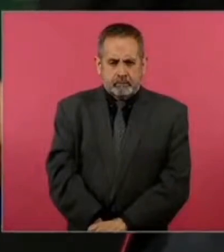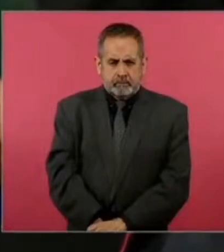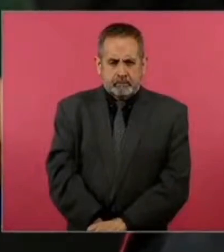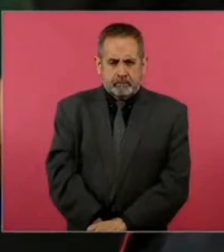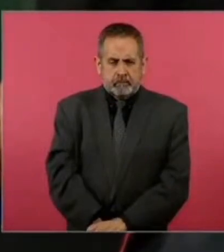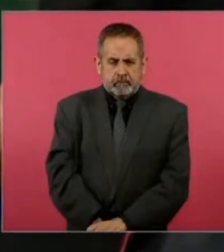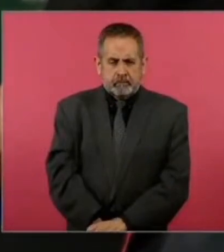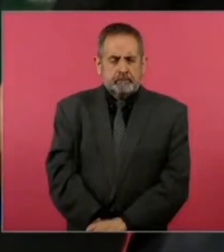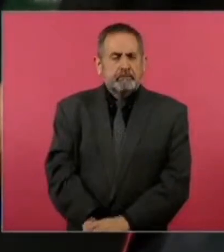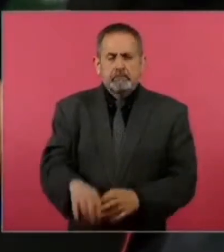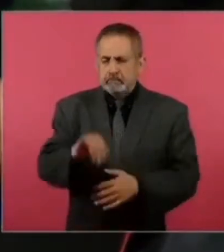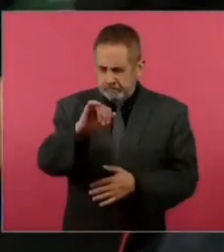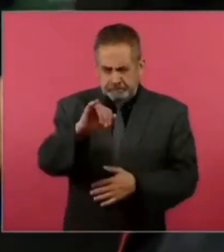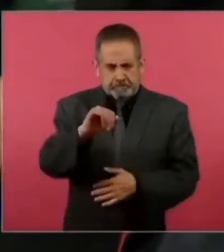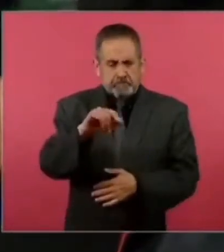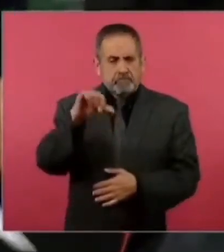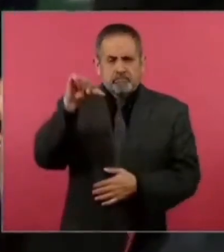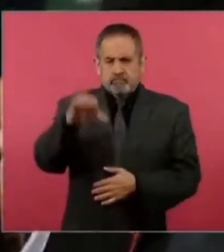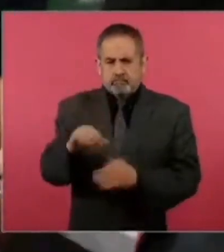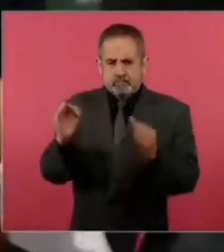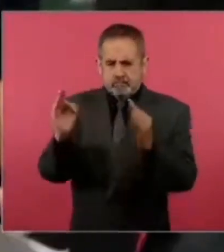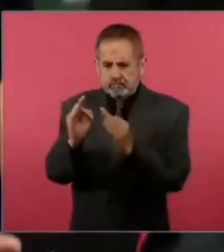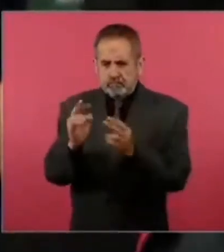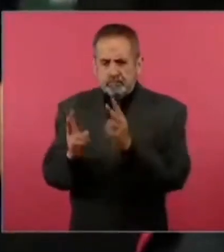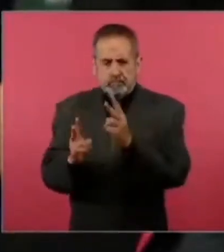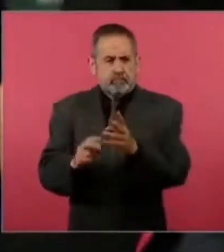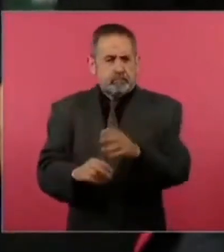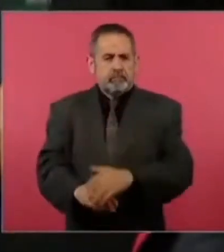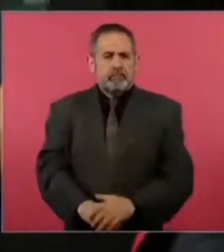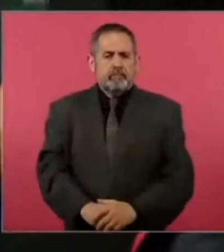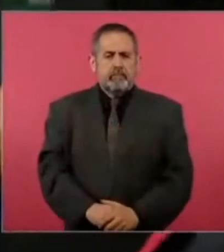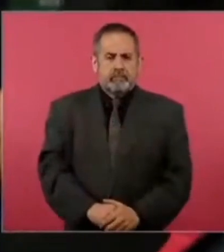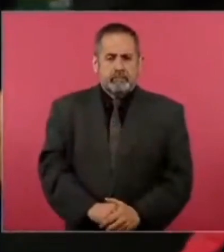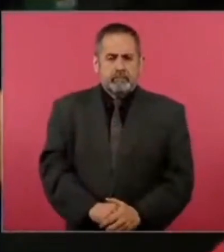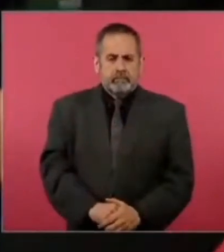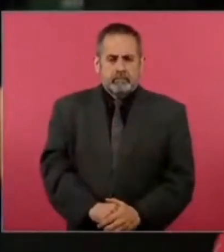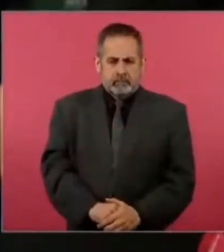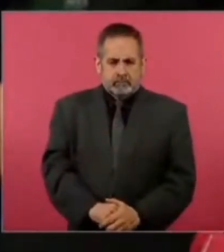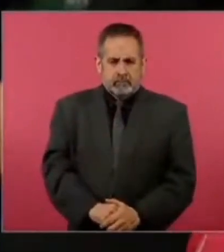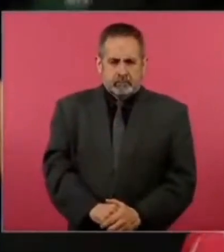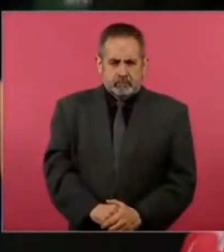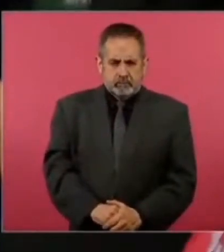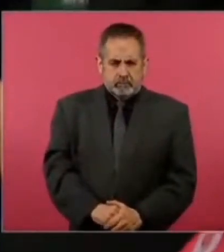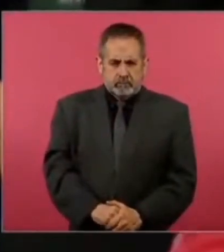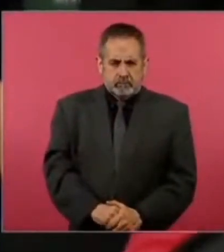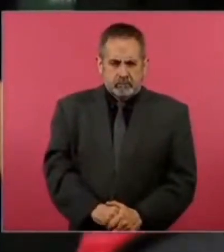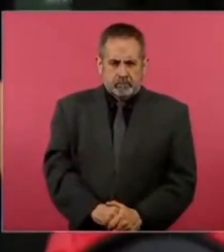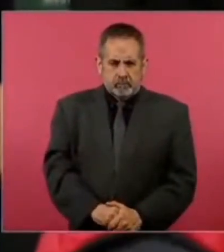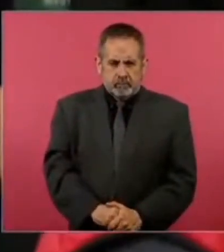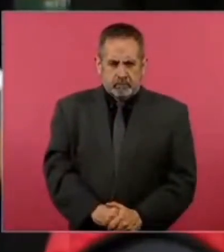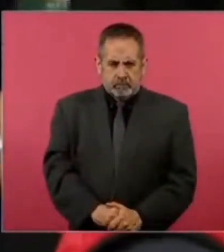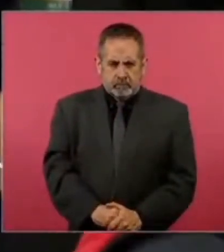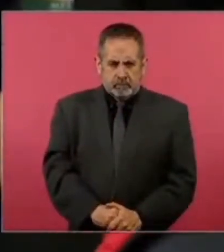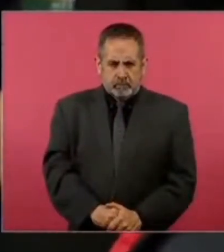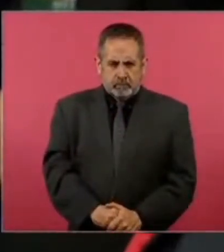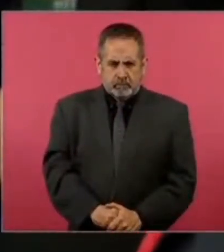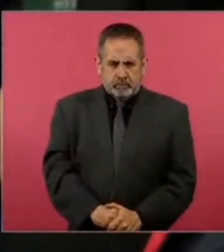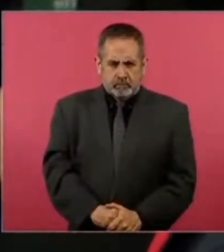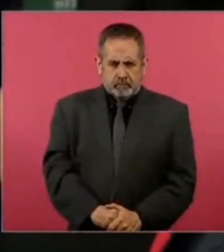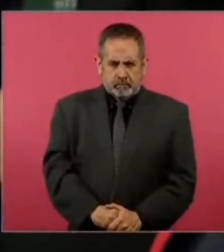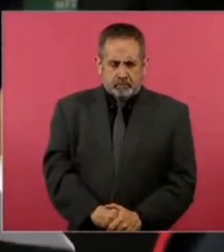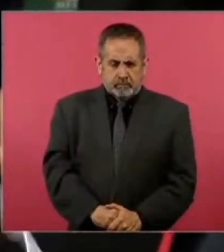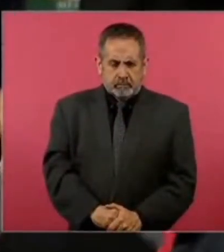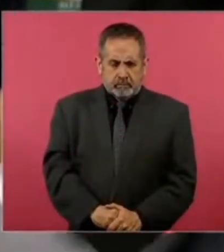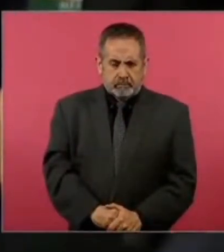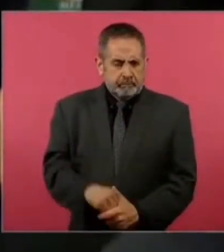muy extraño lo que está pasando, yo nada más quiero igualdad, señor, y poder venir a trabajar y hacer... Yo me comprometo a ser también parte de la investigación